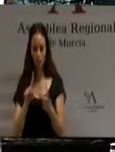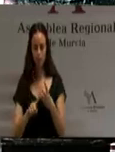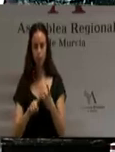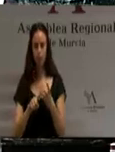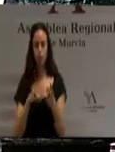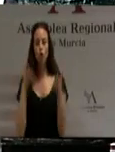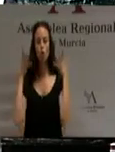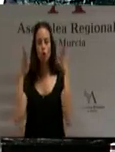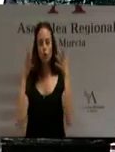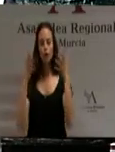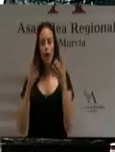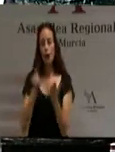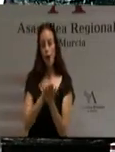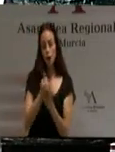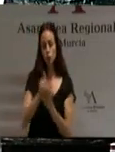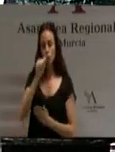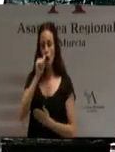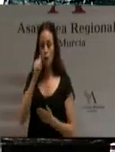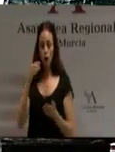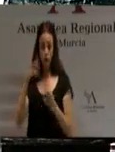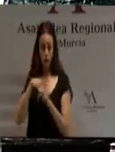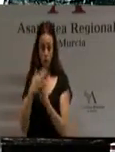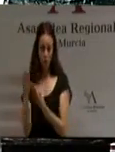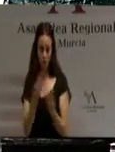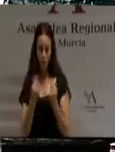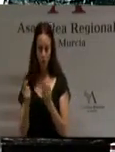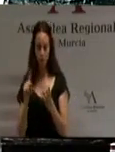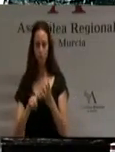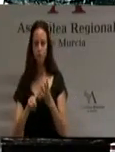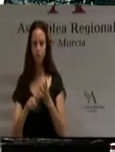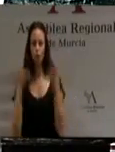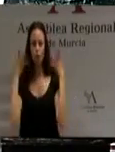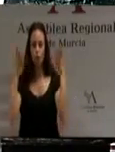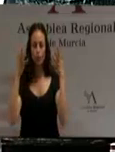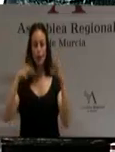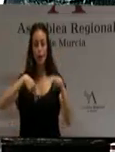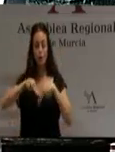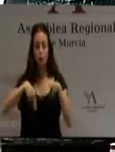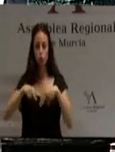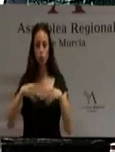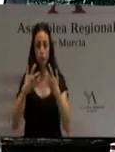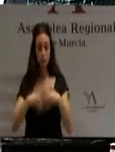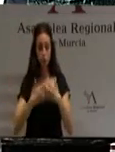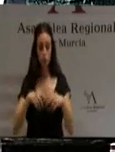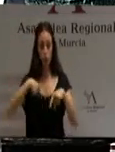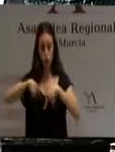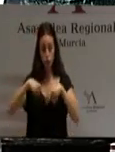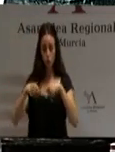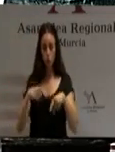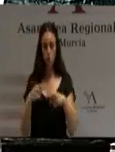Consejería de Agricultura, Agua y Medio Ambiente, Consejería de Industria, Turismo, Empresa e Innovación,